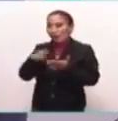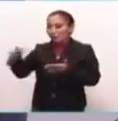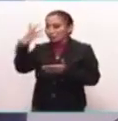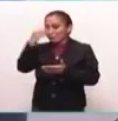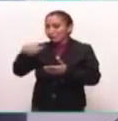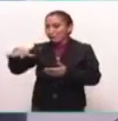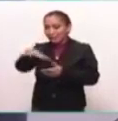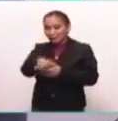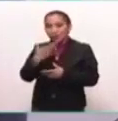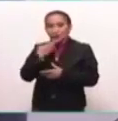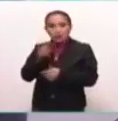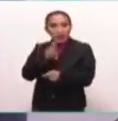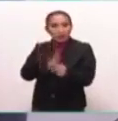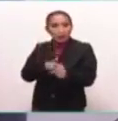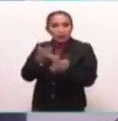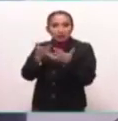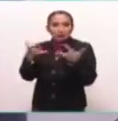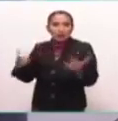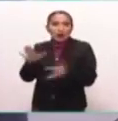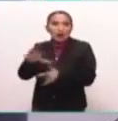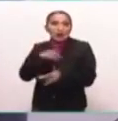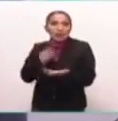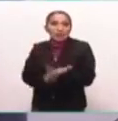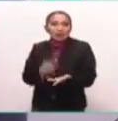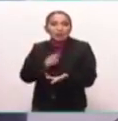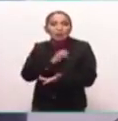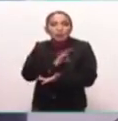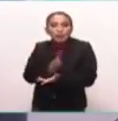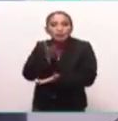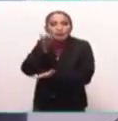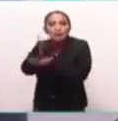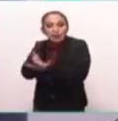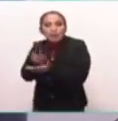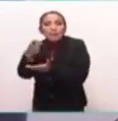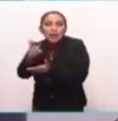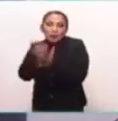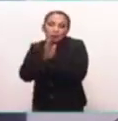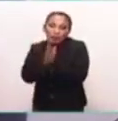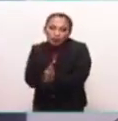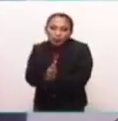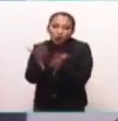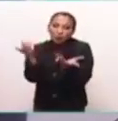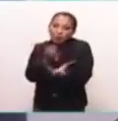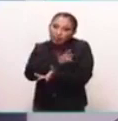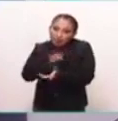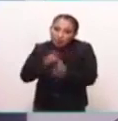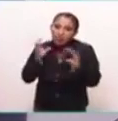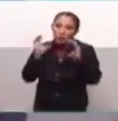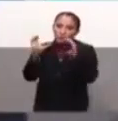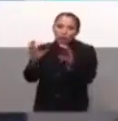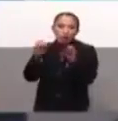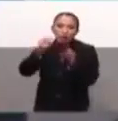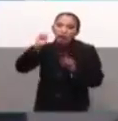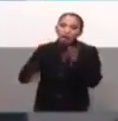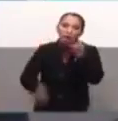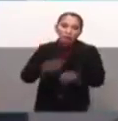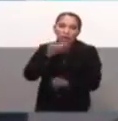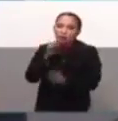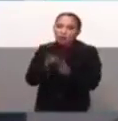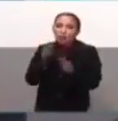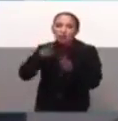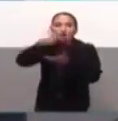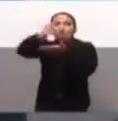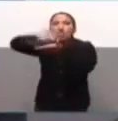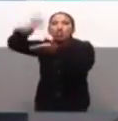tenemos este gran acervo natural e histórico, al cual podemos acceder, pero que merece nuestro cuidado, no tirando basura, no